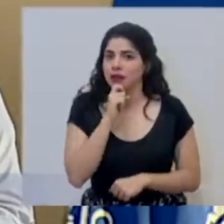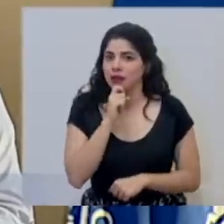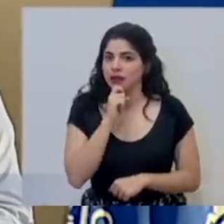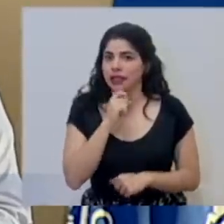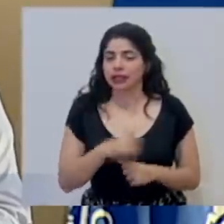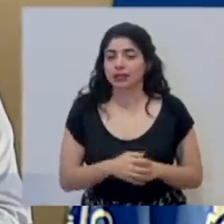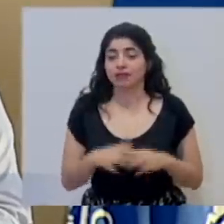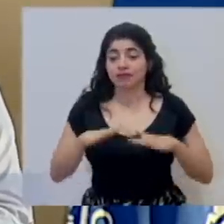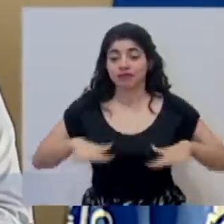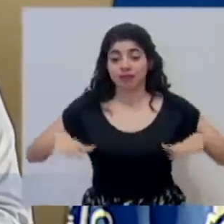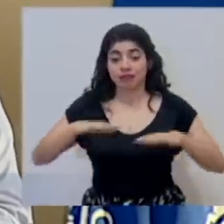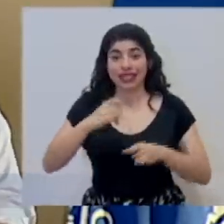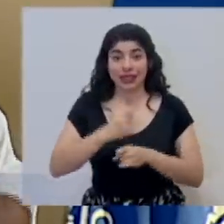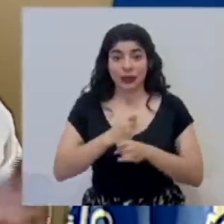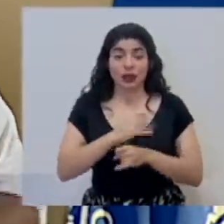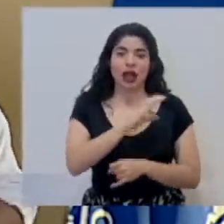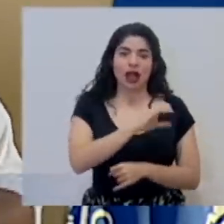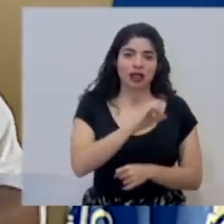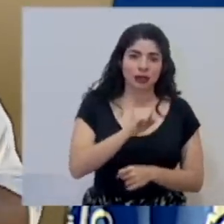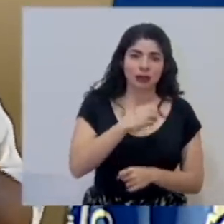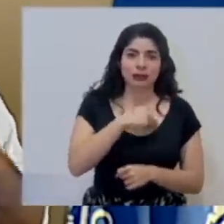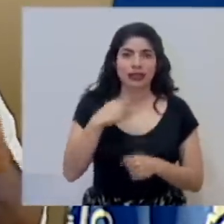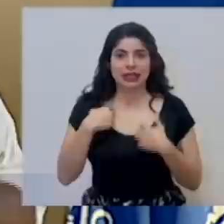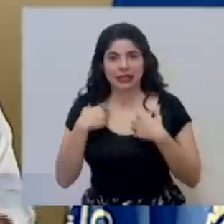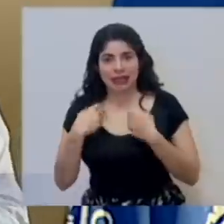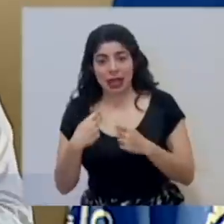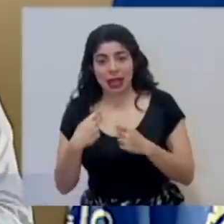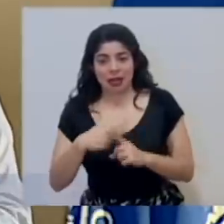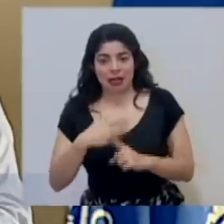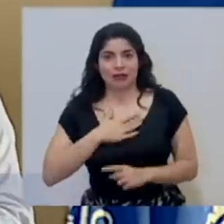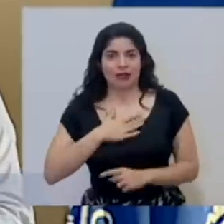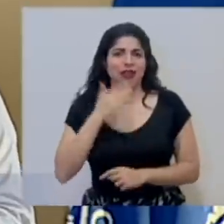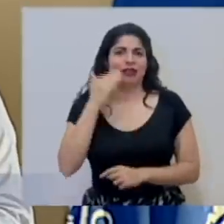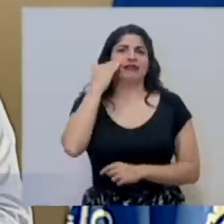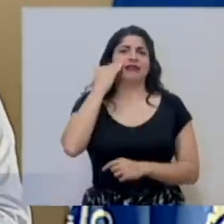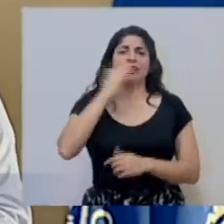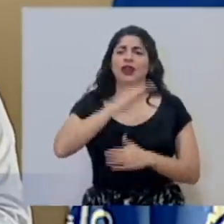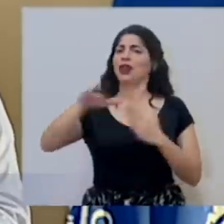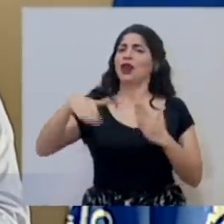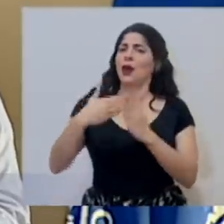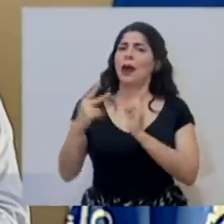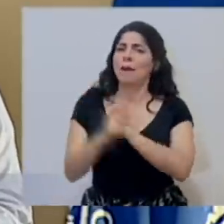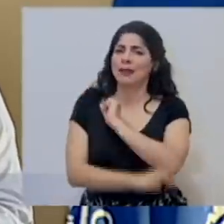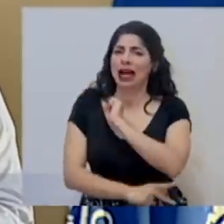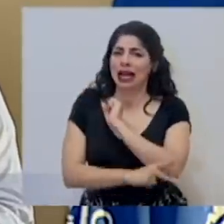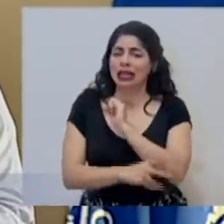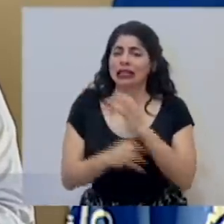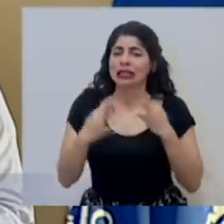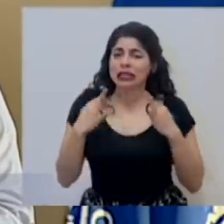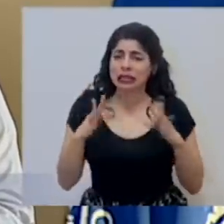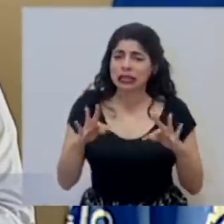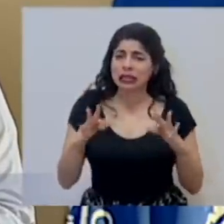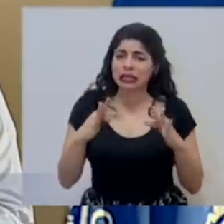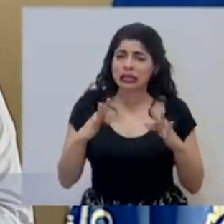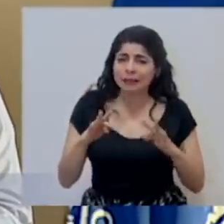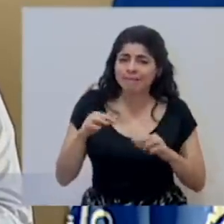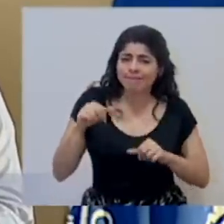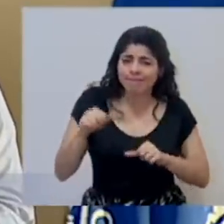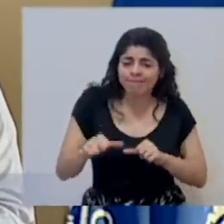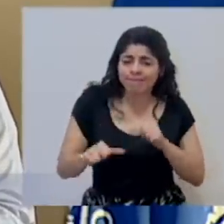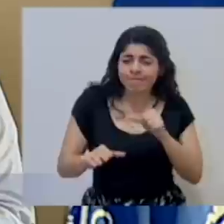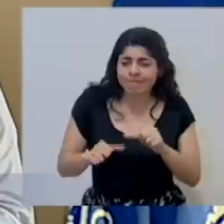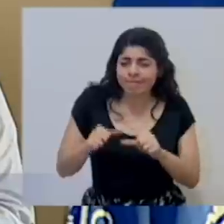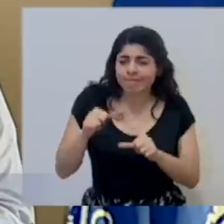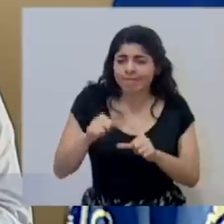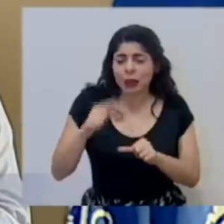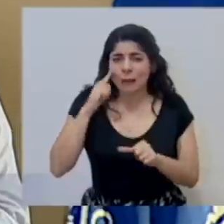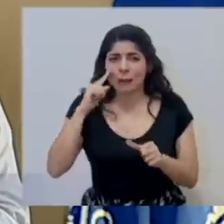En la institución, en la Caja, en el Ministerio de Salud, y yo estoy consciente de que todo el país ha tratado de hacer todo lo posible